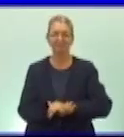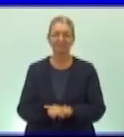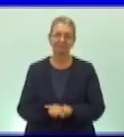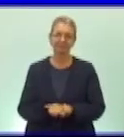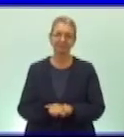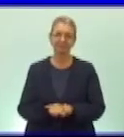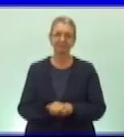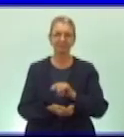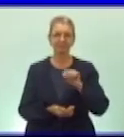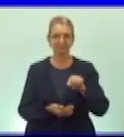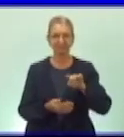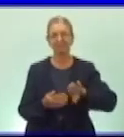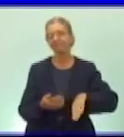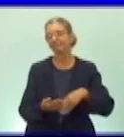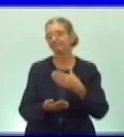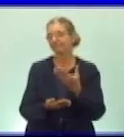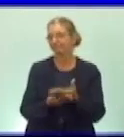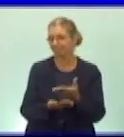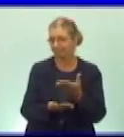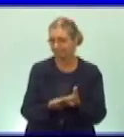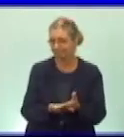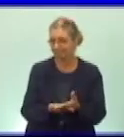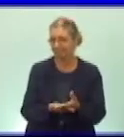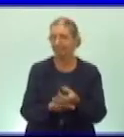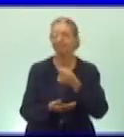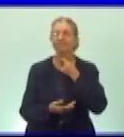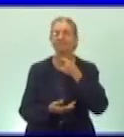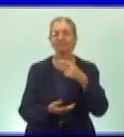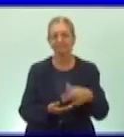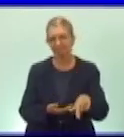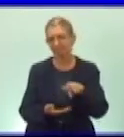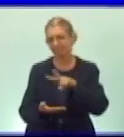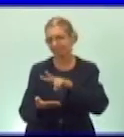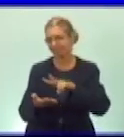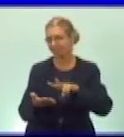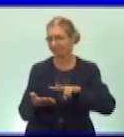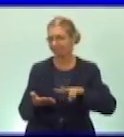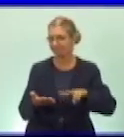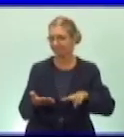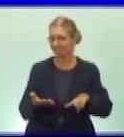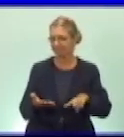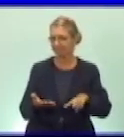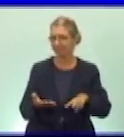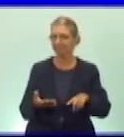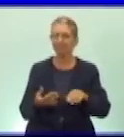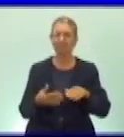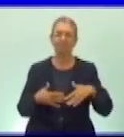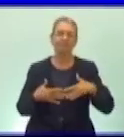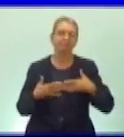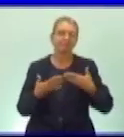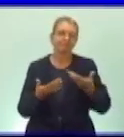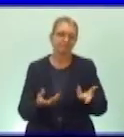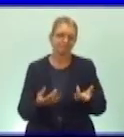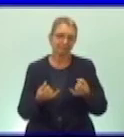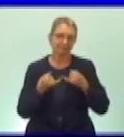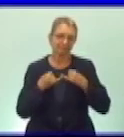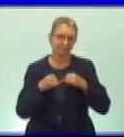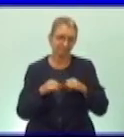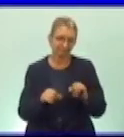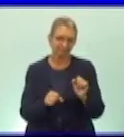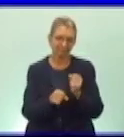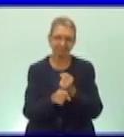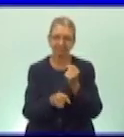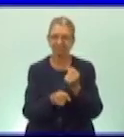a brindar ejemplos de lecturas que te brindan informaciones para el